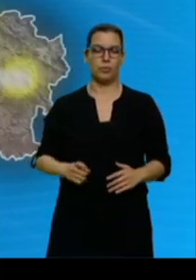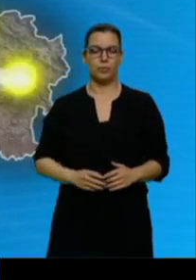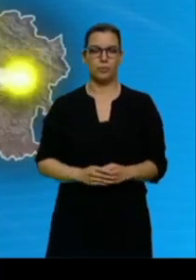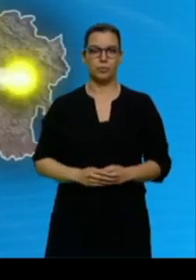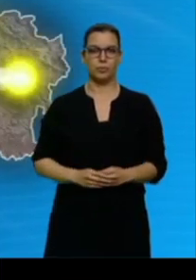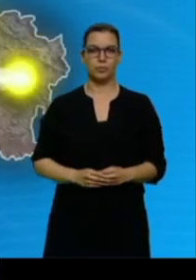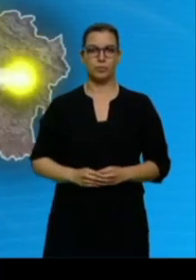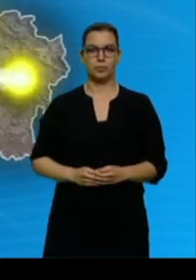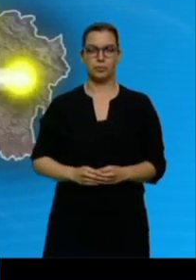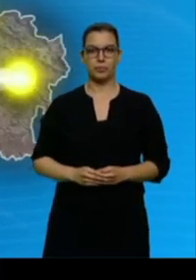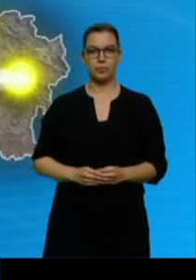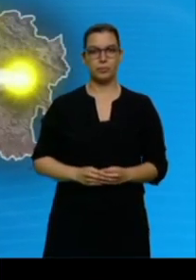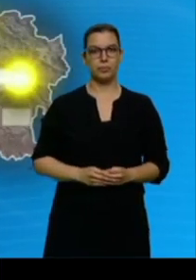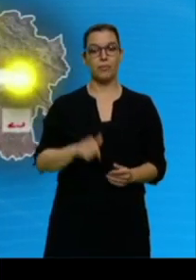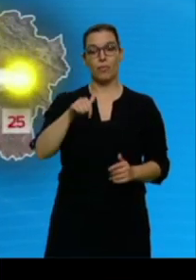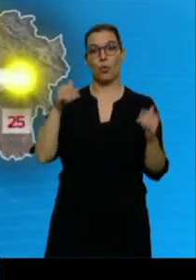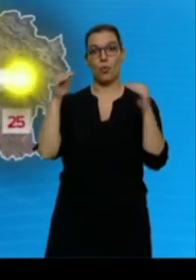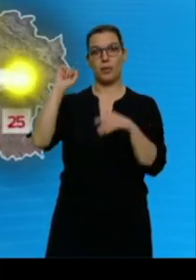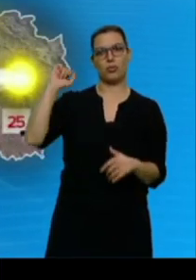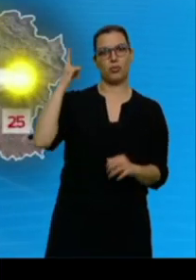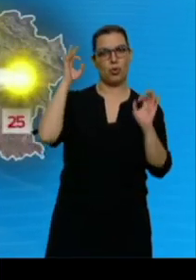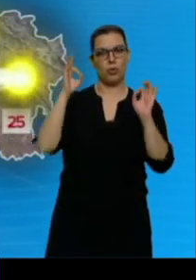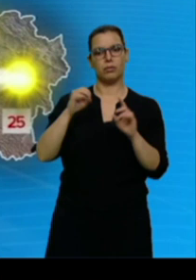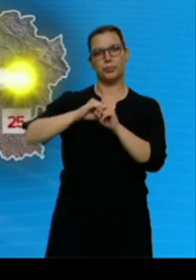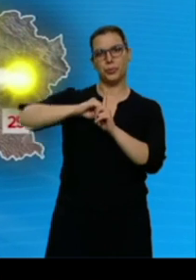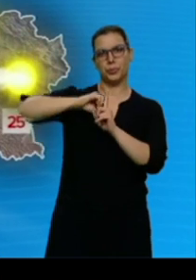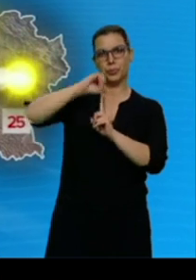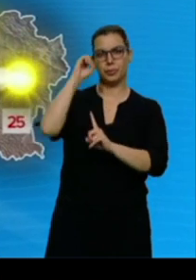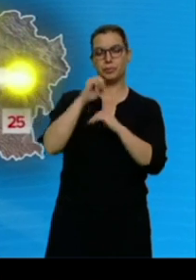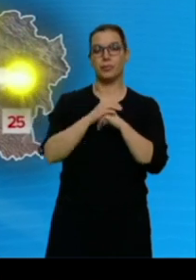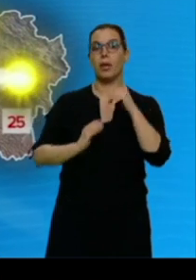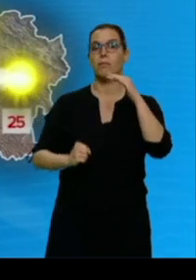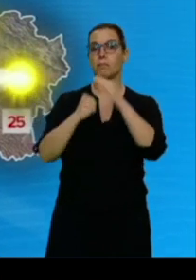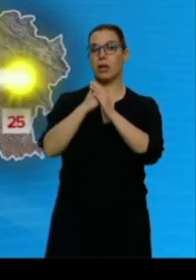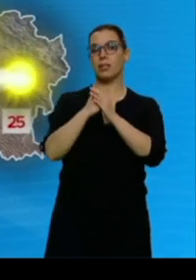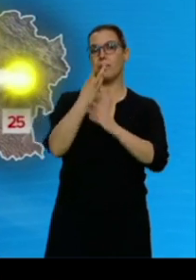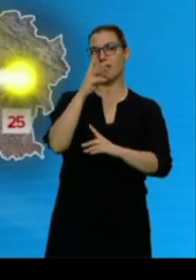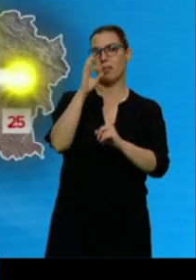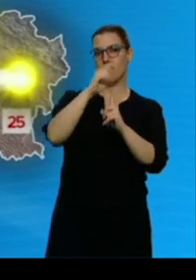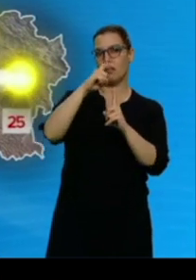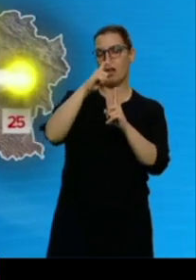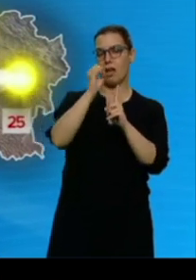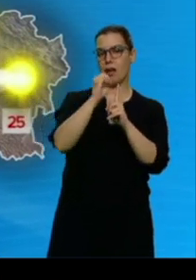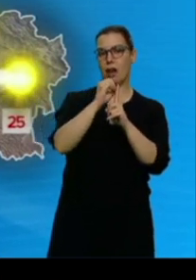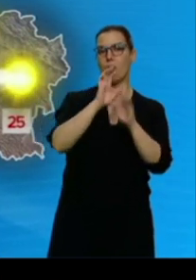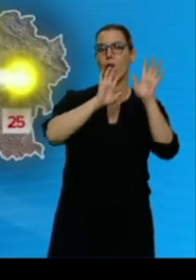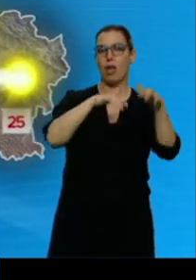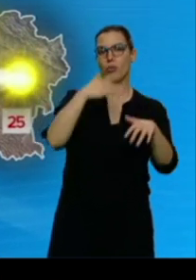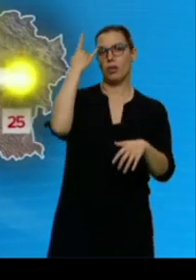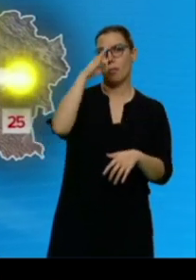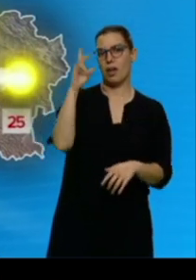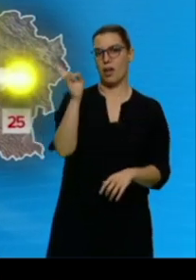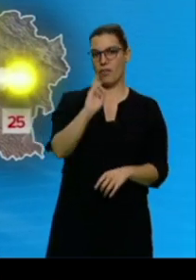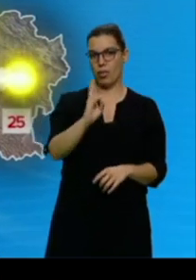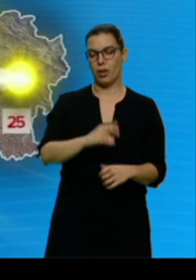Será un jueves soleado en el que subirán las temperaturas. Las máximas llegarán a los 30 grados en León, Salamanca y Valladolid. Es un